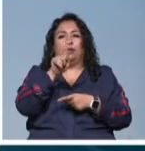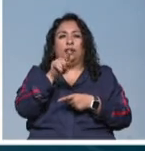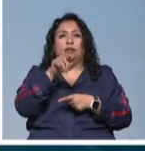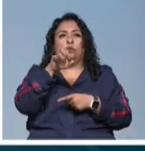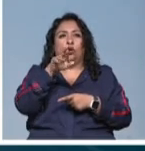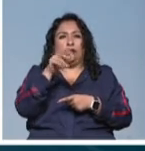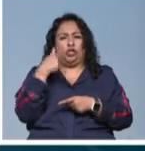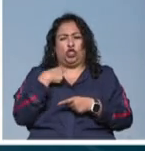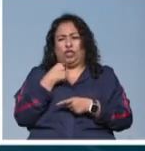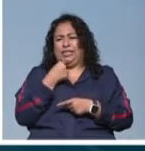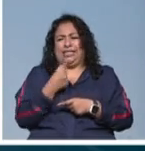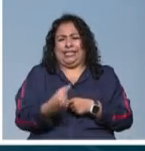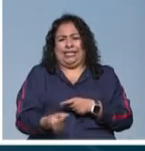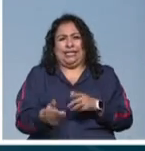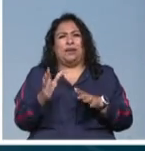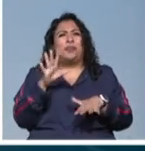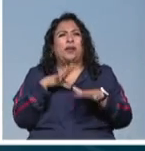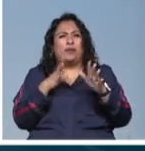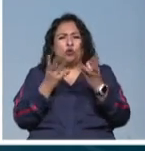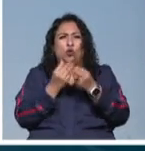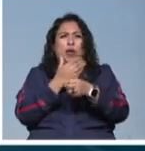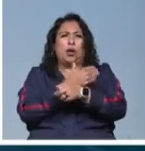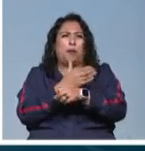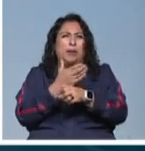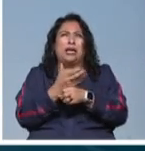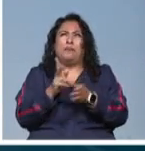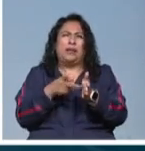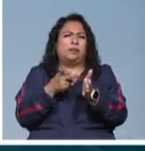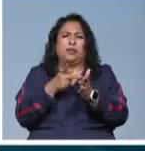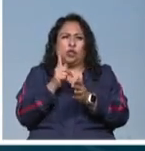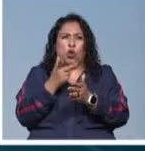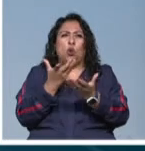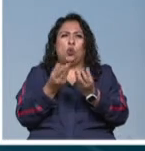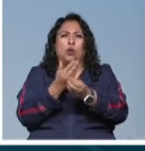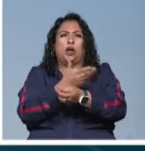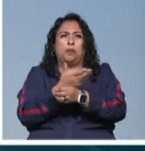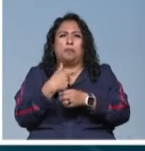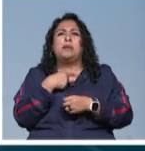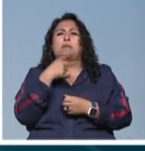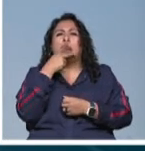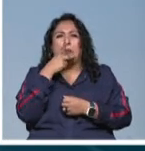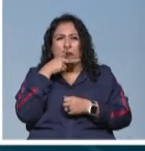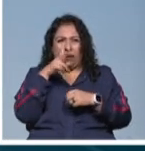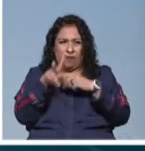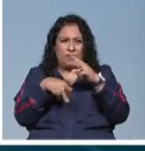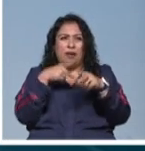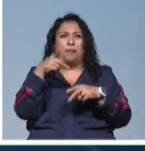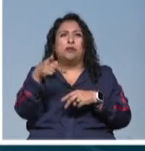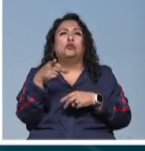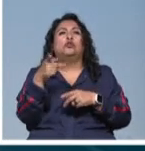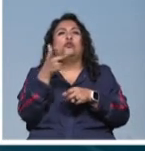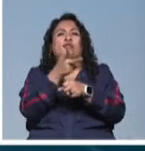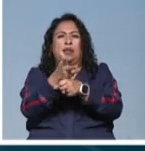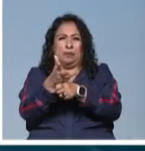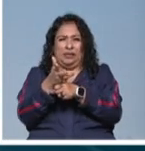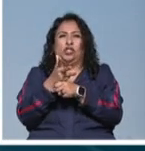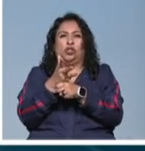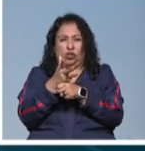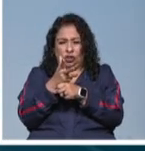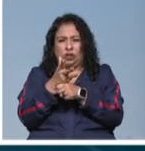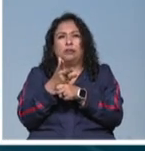Desde chiquita, a veces acompañábamos, no muy seguido, pero acompañábamos a mi papá a las filmaciones.